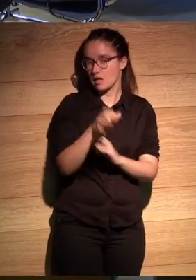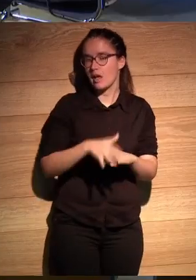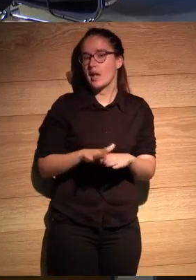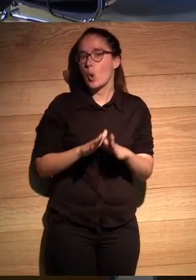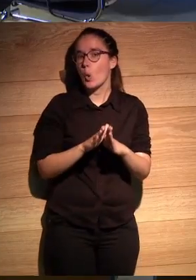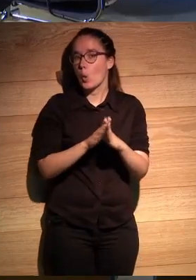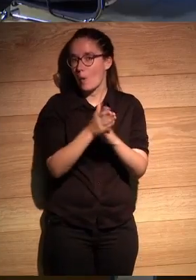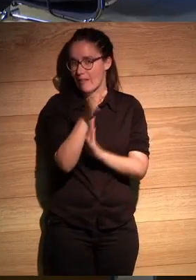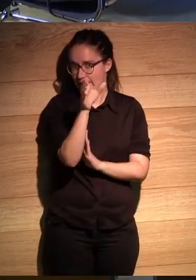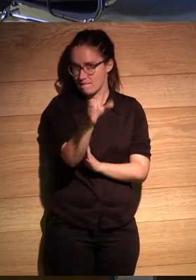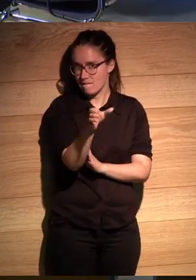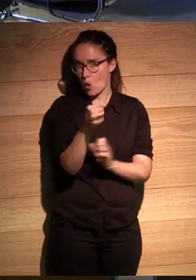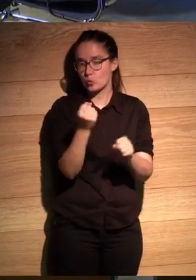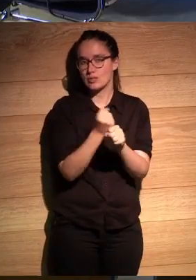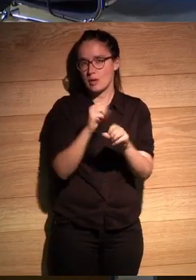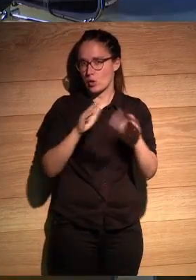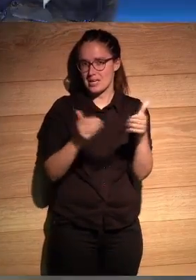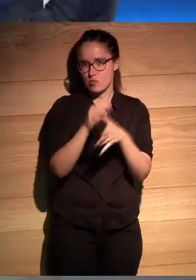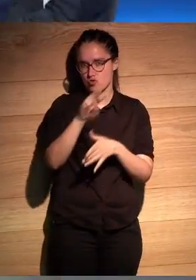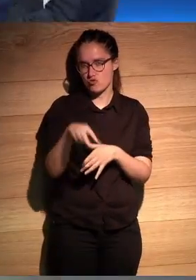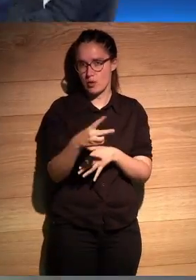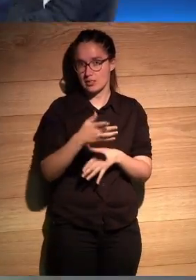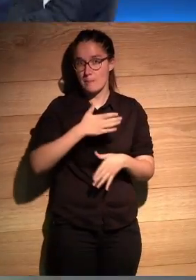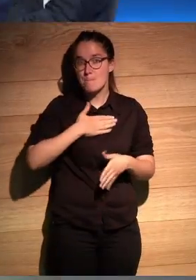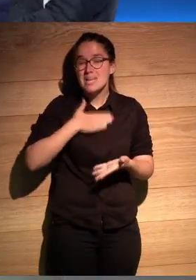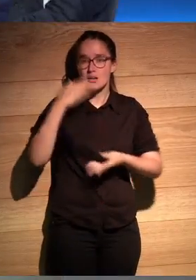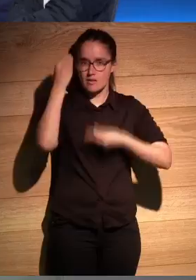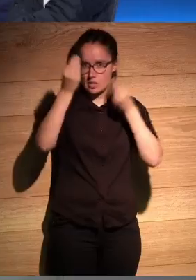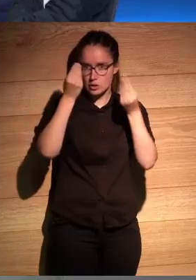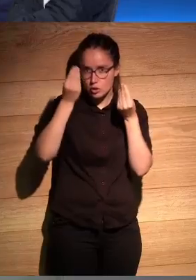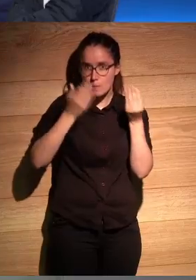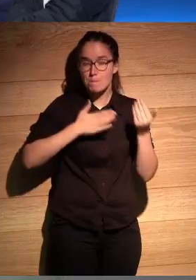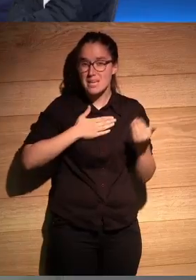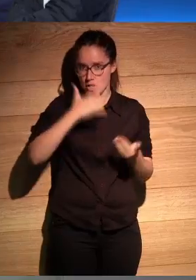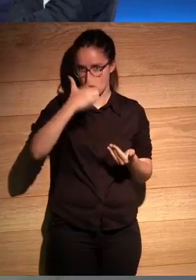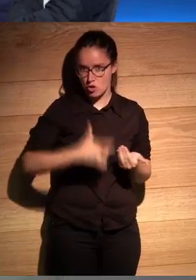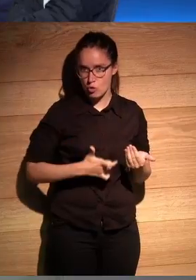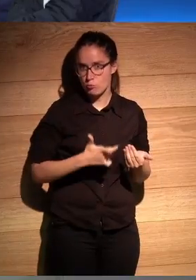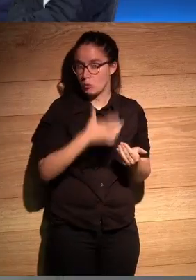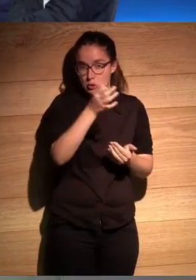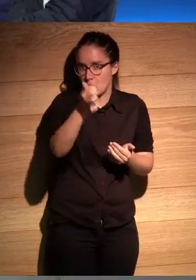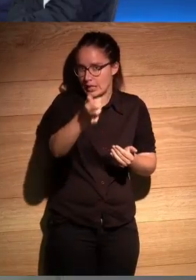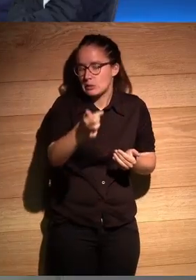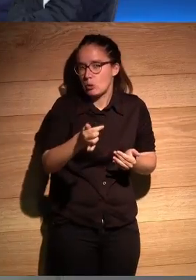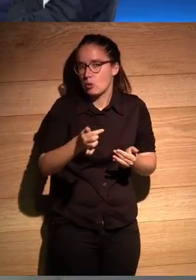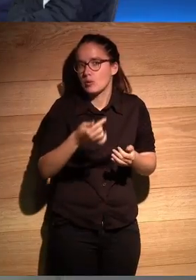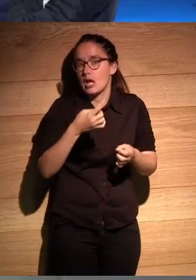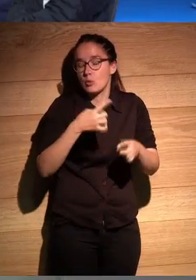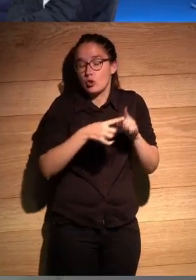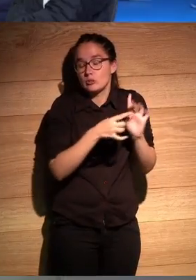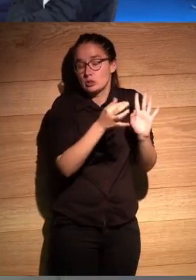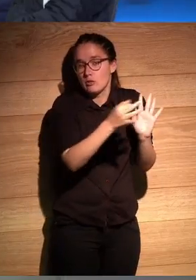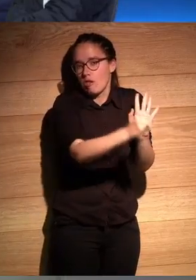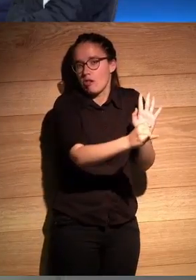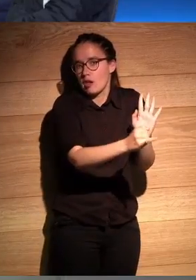el cuaderno no es un trabajo de equipo es mis reflexiones es mi yo para bien o para mal con las pocas virtudes que